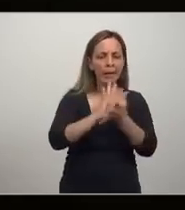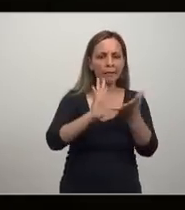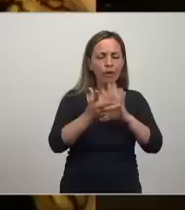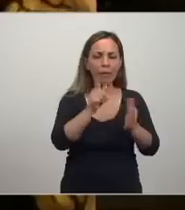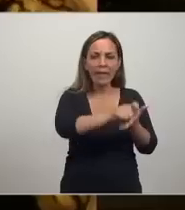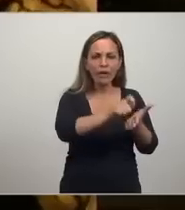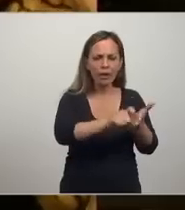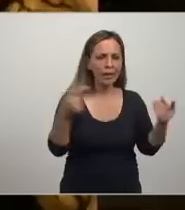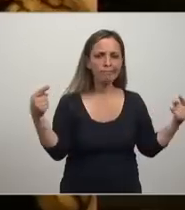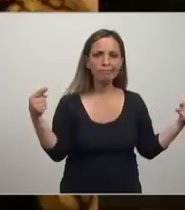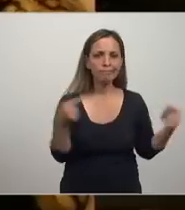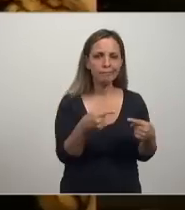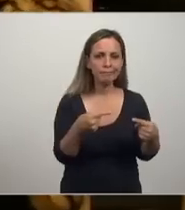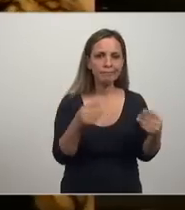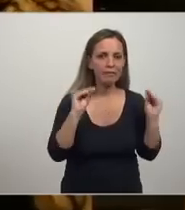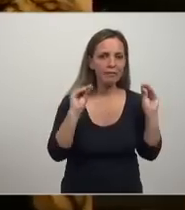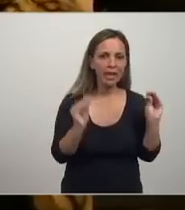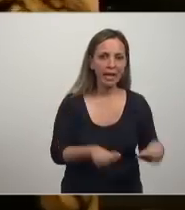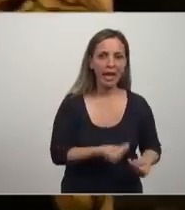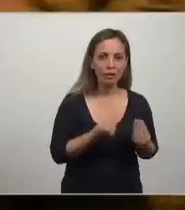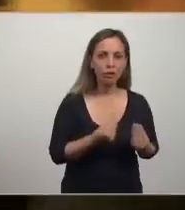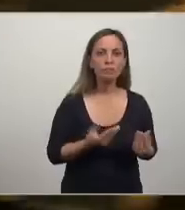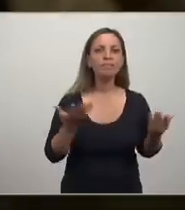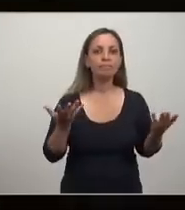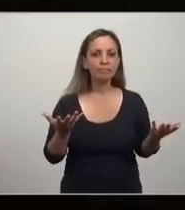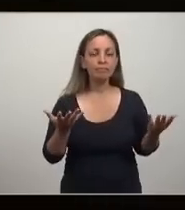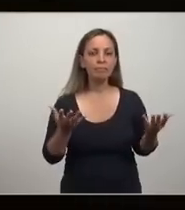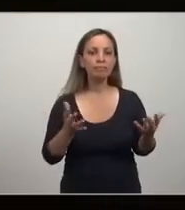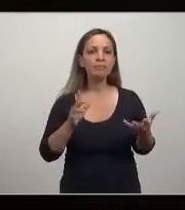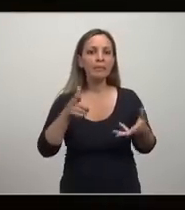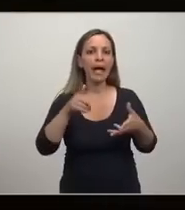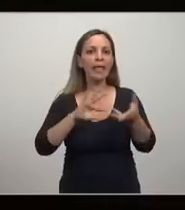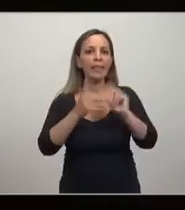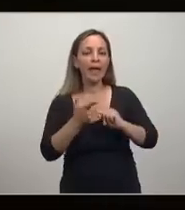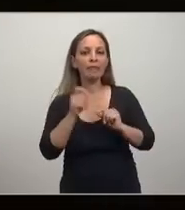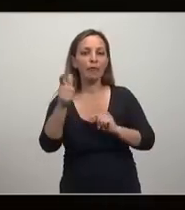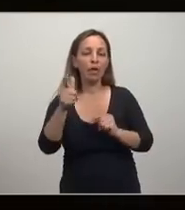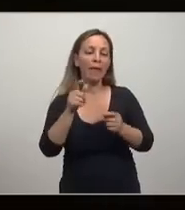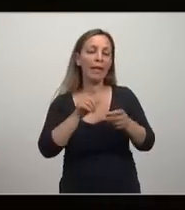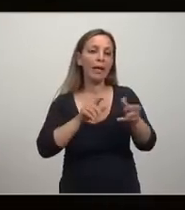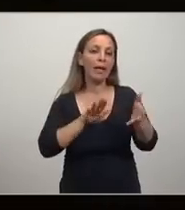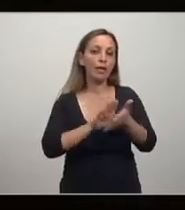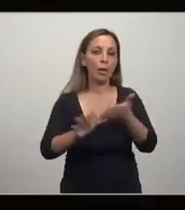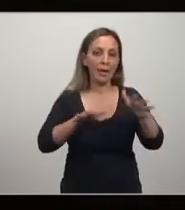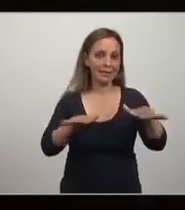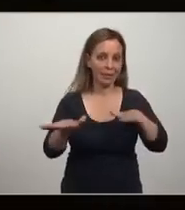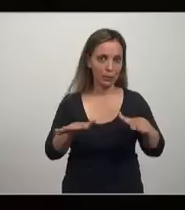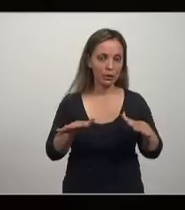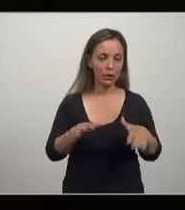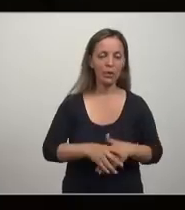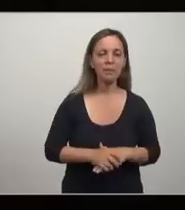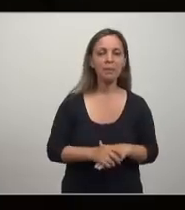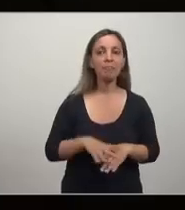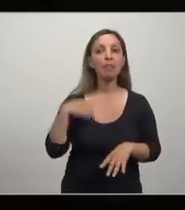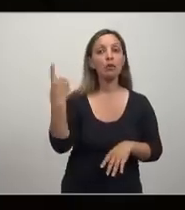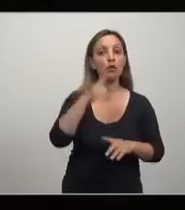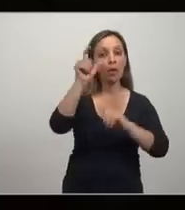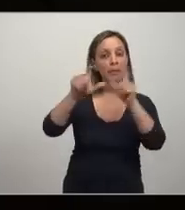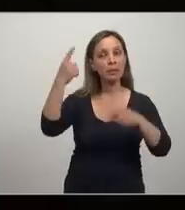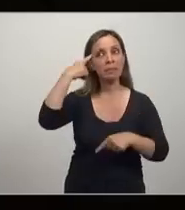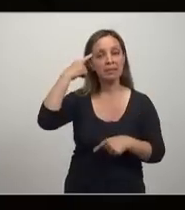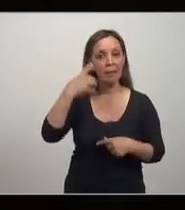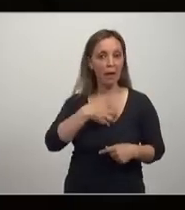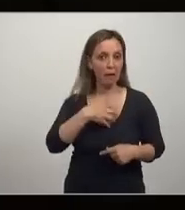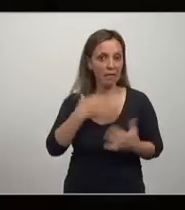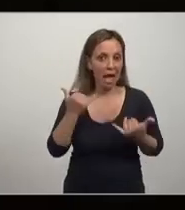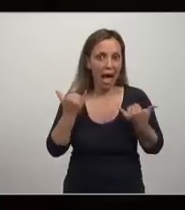dominante hasta ese momento, ¿no? y dada la ineficiencia de las recetas keynesianas frente al nuevo fenómeno y confiados en una mucho mayor